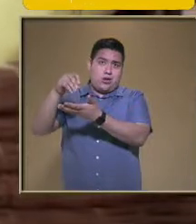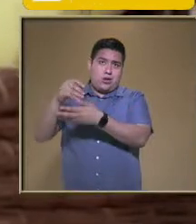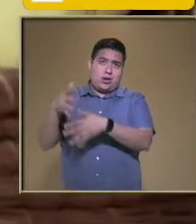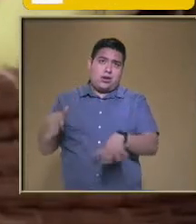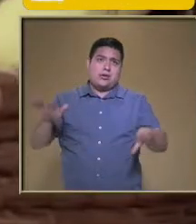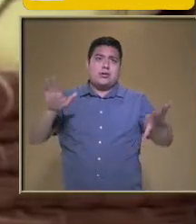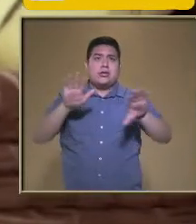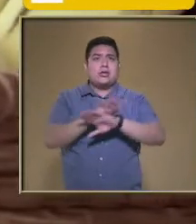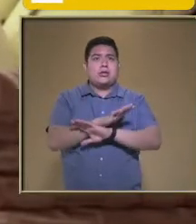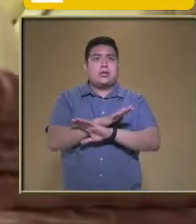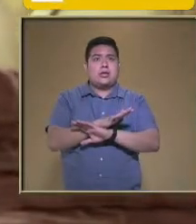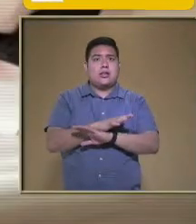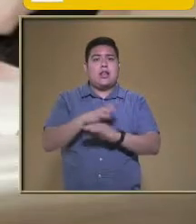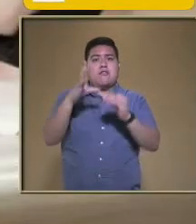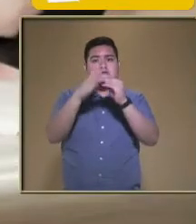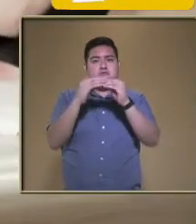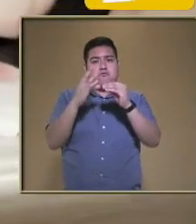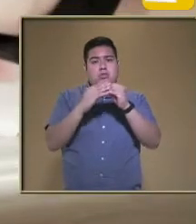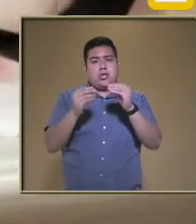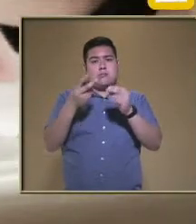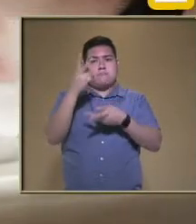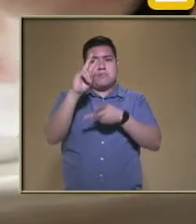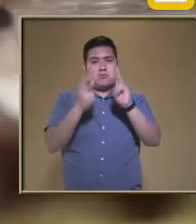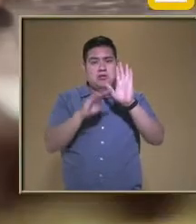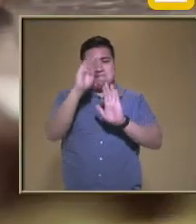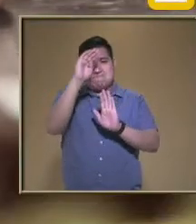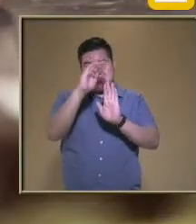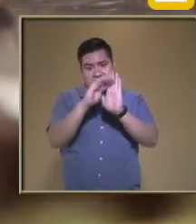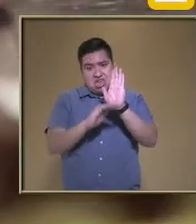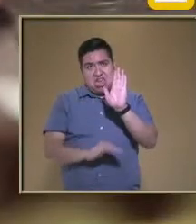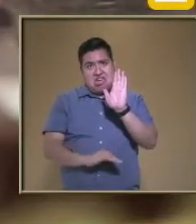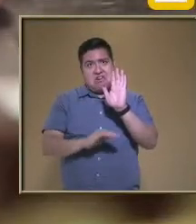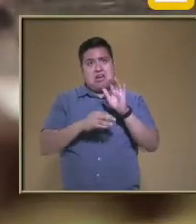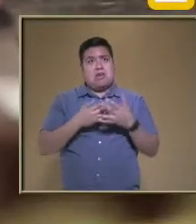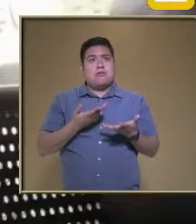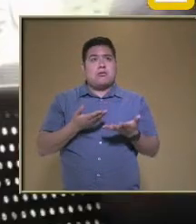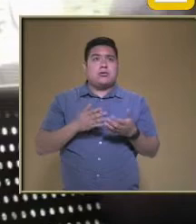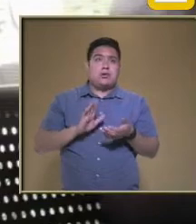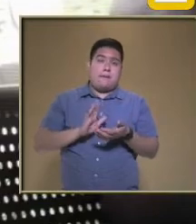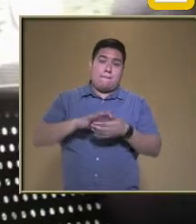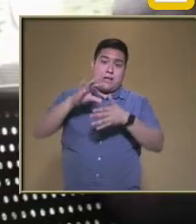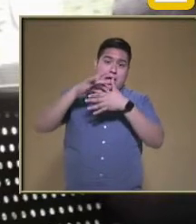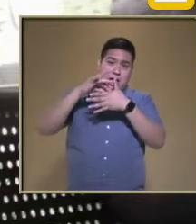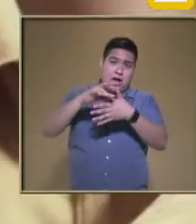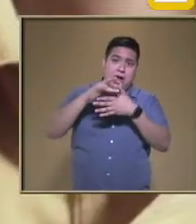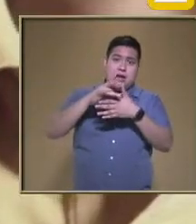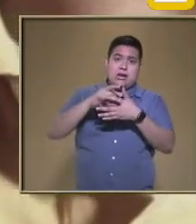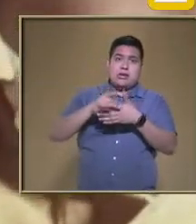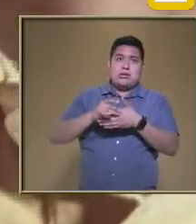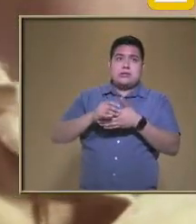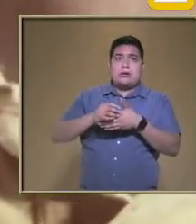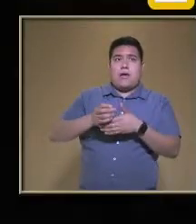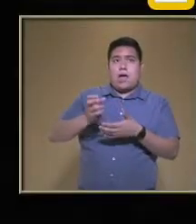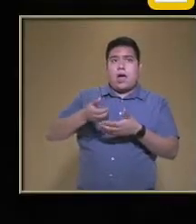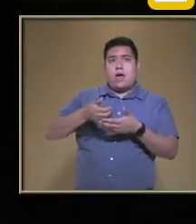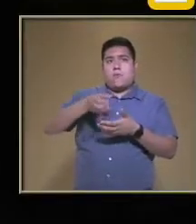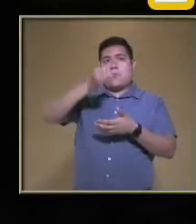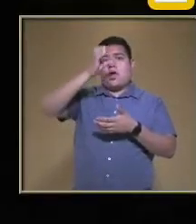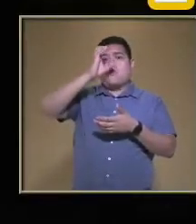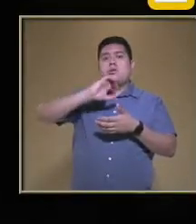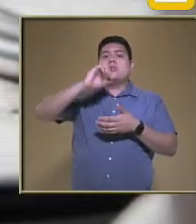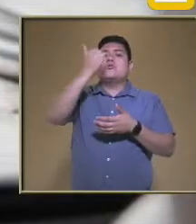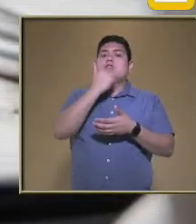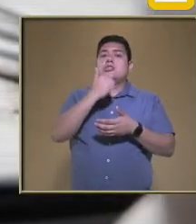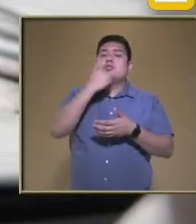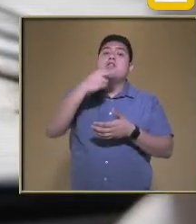La disminución De frutas Verduras Y leguminosas Y el incremento De carnes Bebidas azucaradas Y golosinas Por